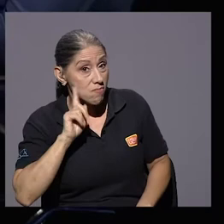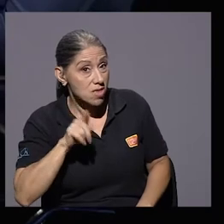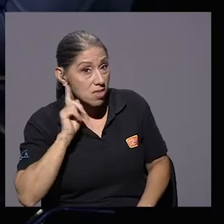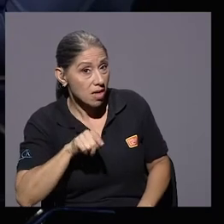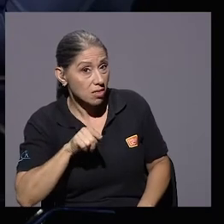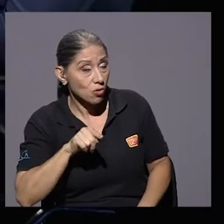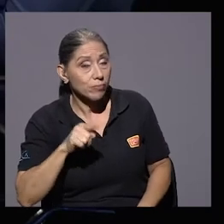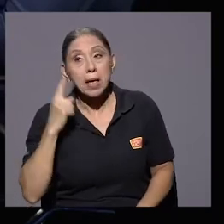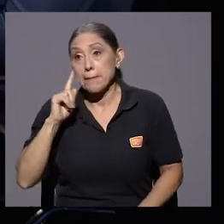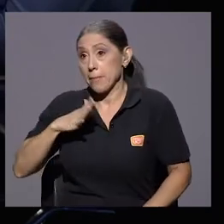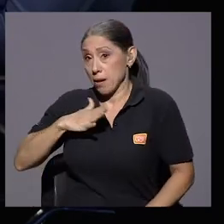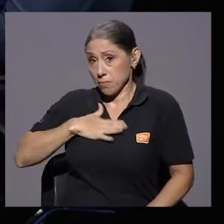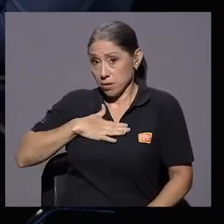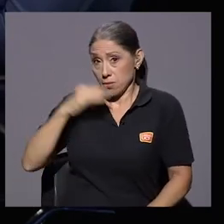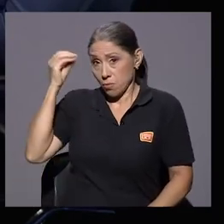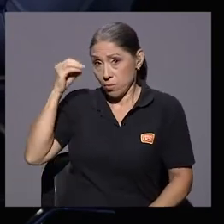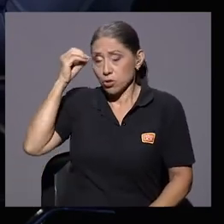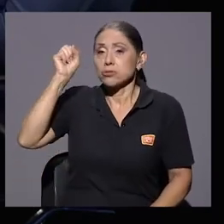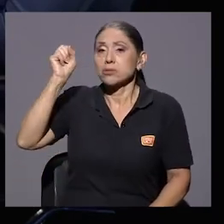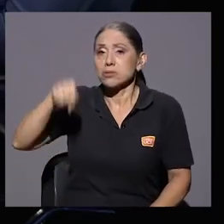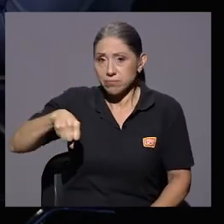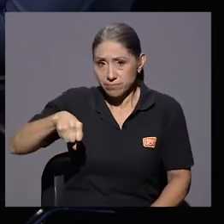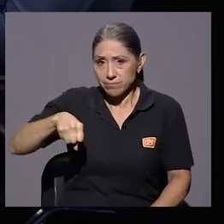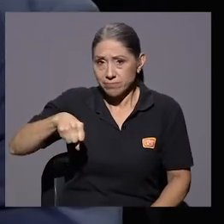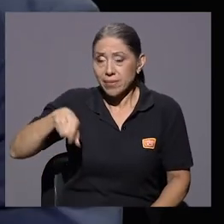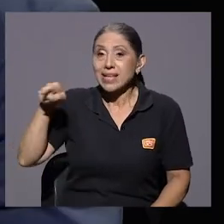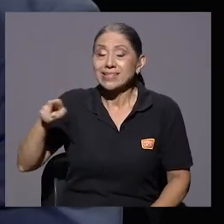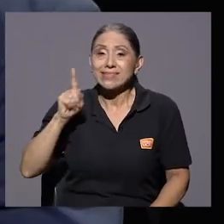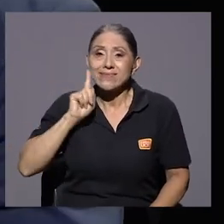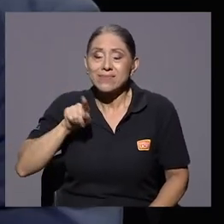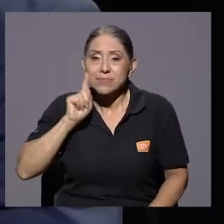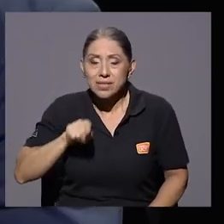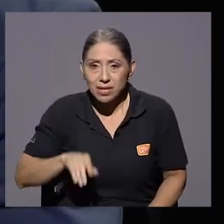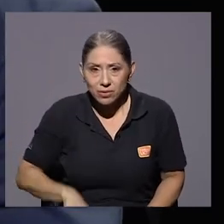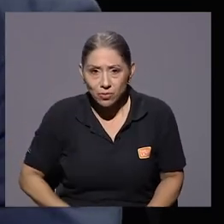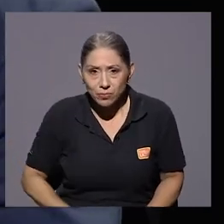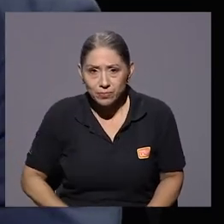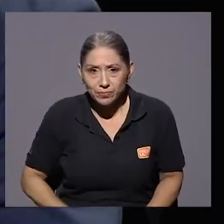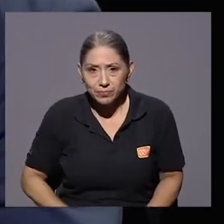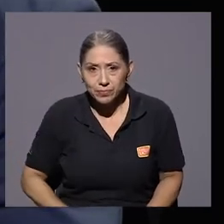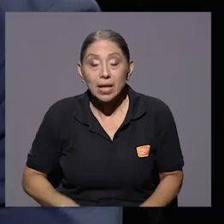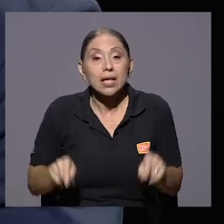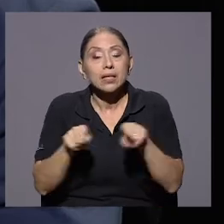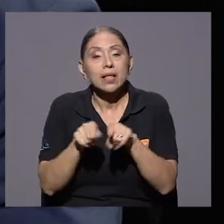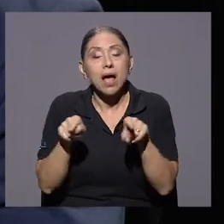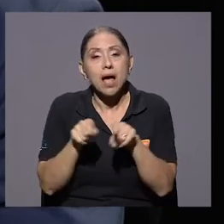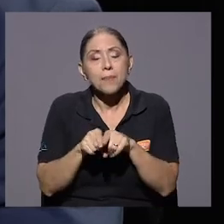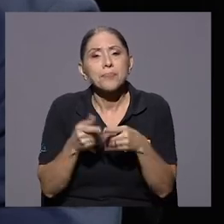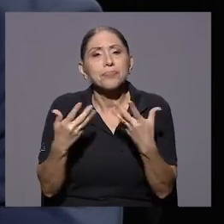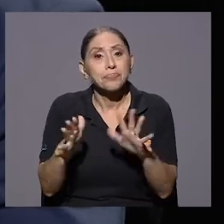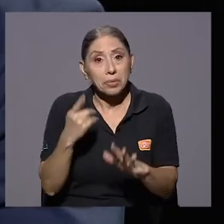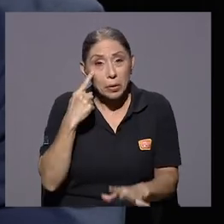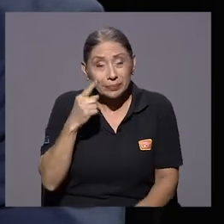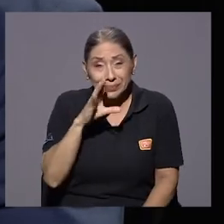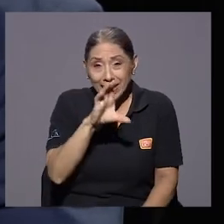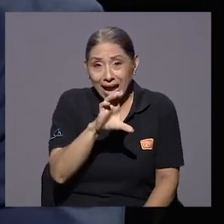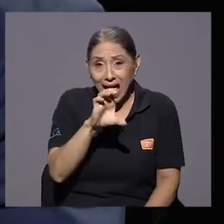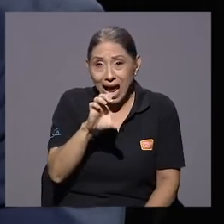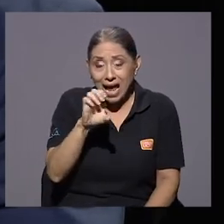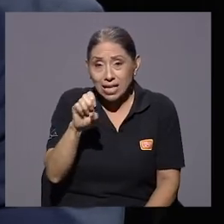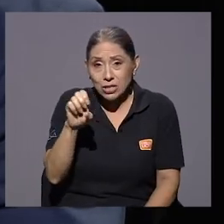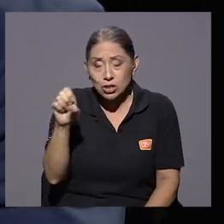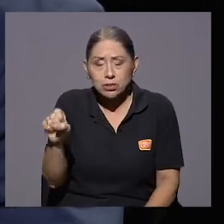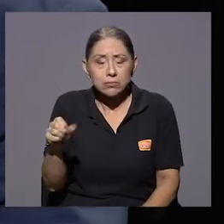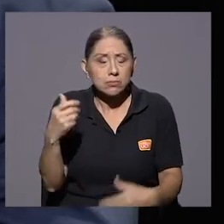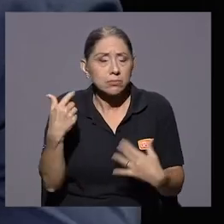mintiendo? Para mí sí, por supuesto que sí, sí nos estaban mintiendo. Y hay algo más de fondo, ¿verdad?, con